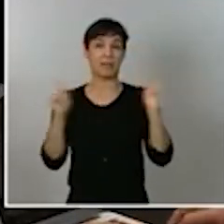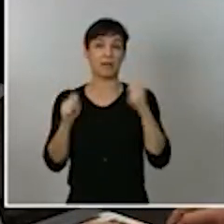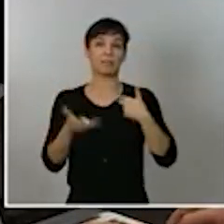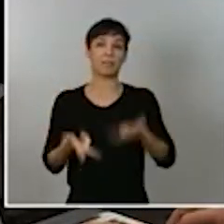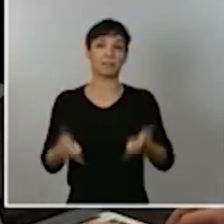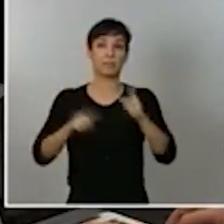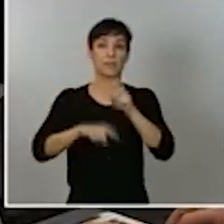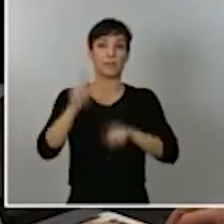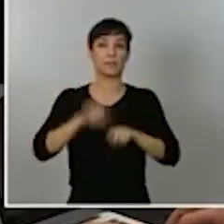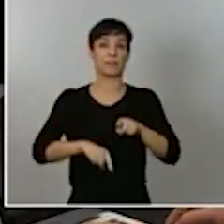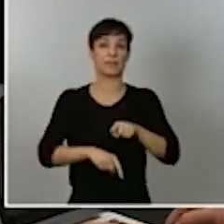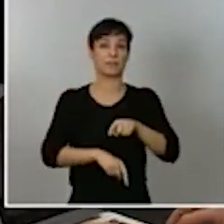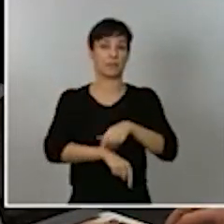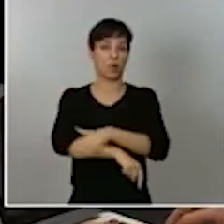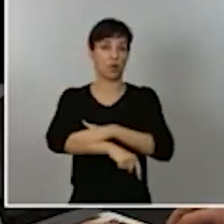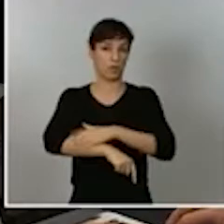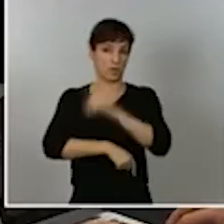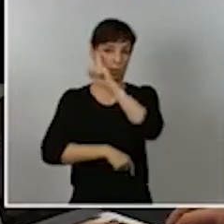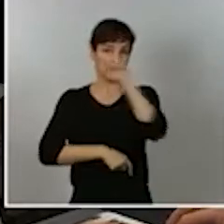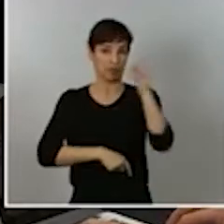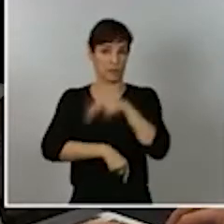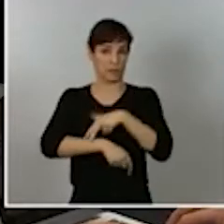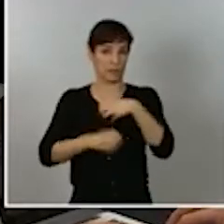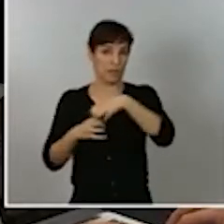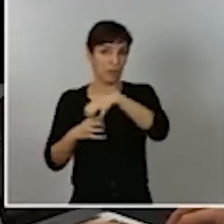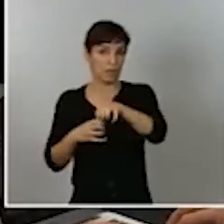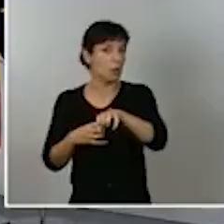así, sí me lo puede confirmar y qué valoración hace al respecto.